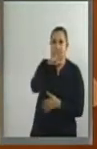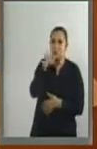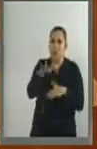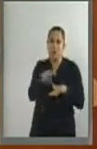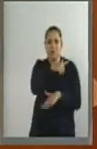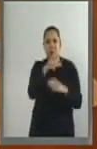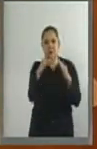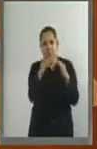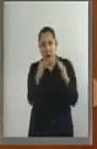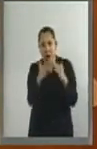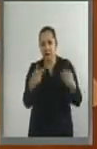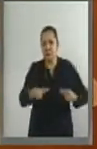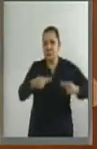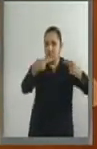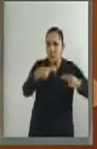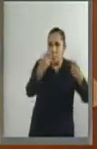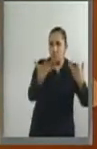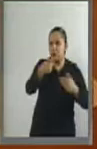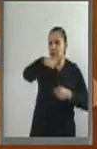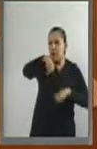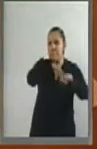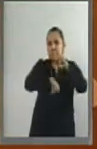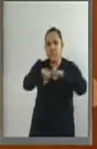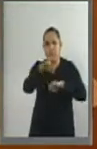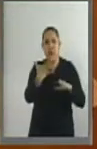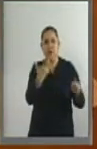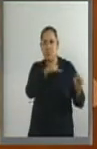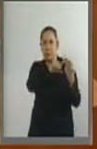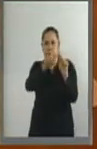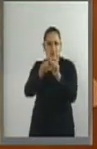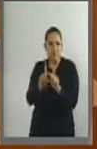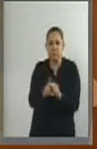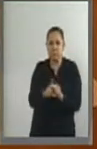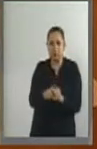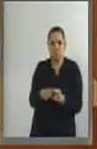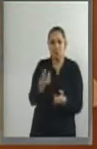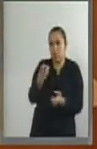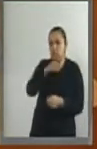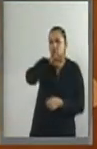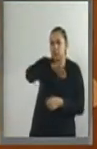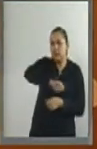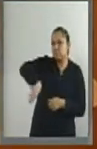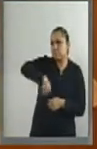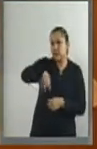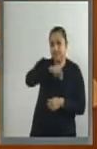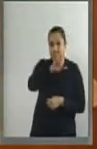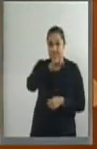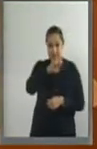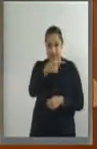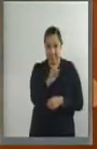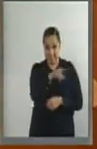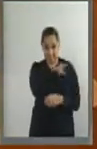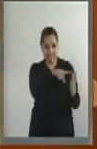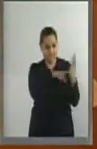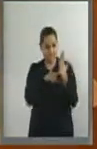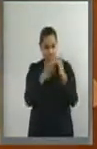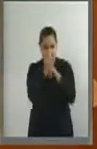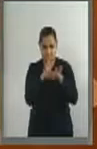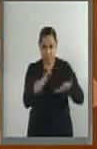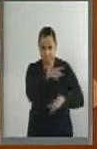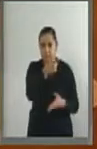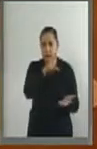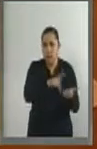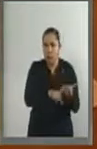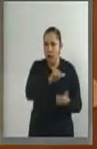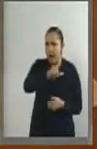las actividades públicas y privadas. Según información del INEGI, no sólo ha dejado de incrementarse la producción de este tipo de